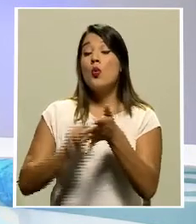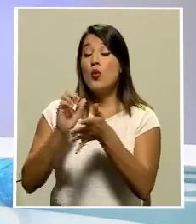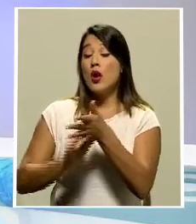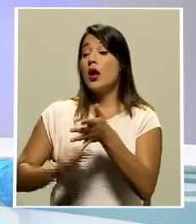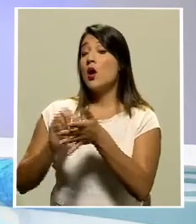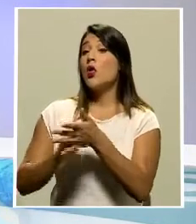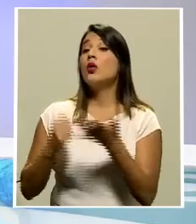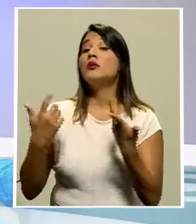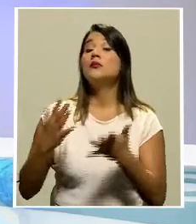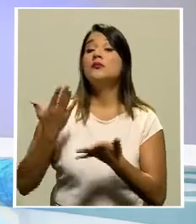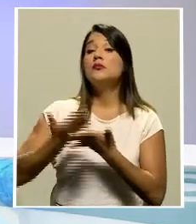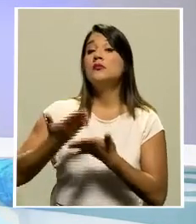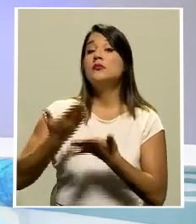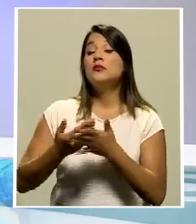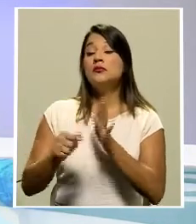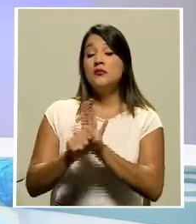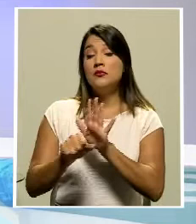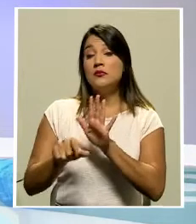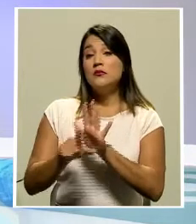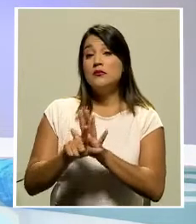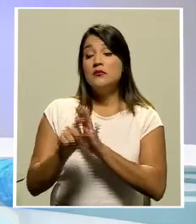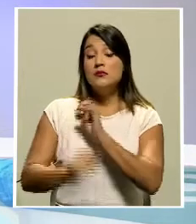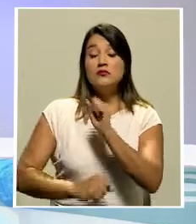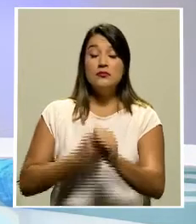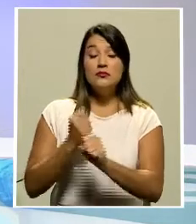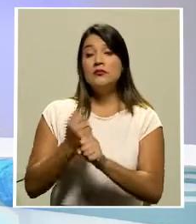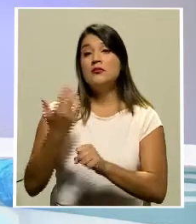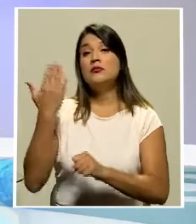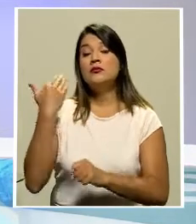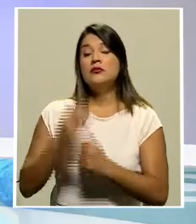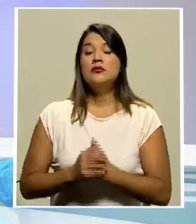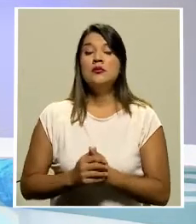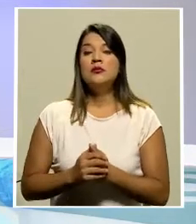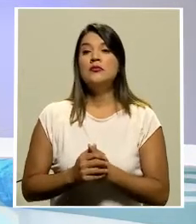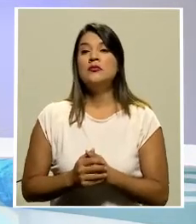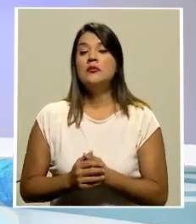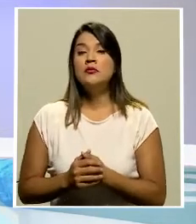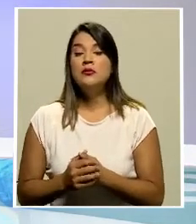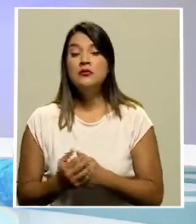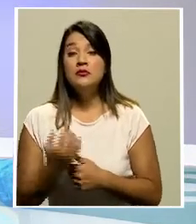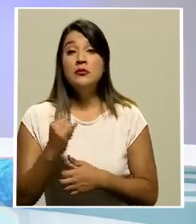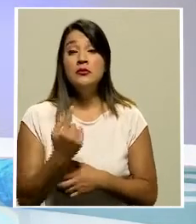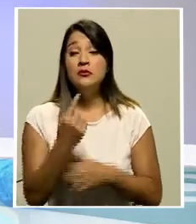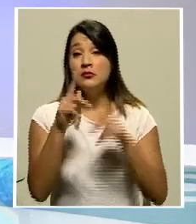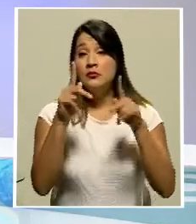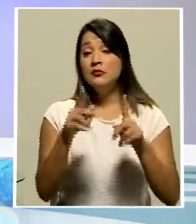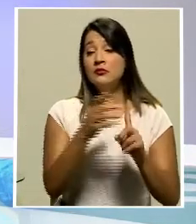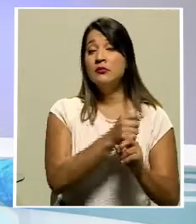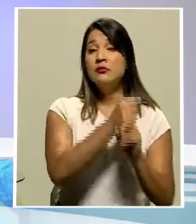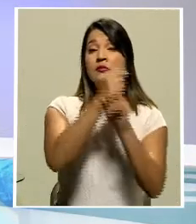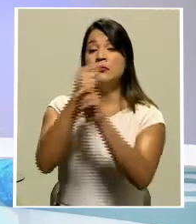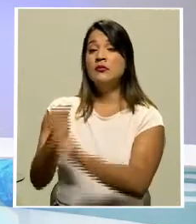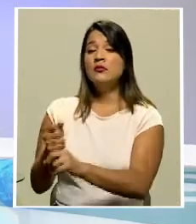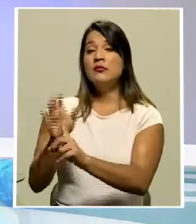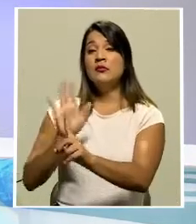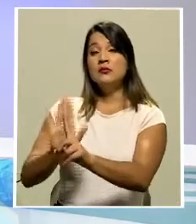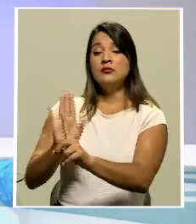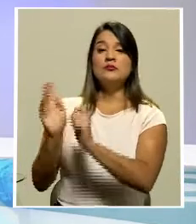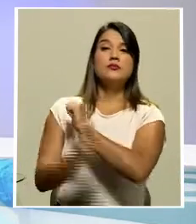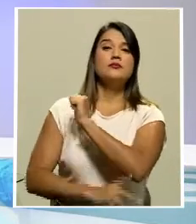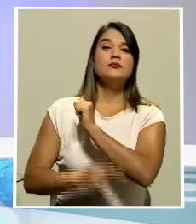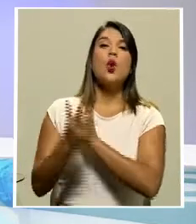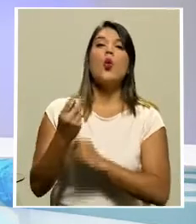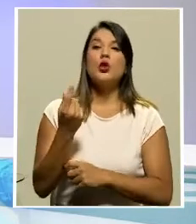impuso la Asamblea Legislativa el año anterior. La deportación de una persona le cuesta a migración